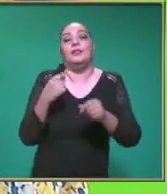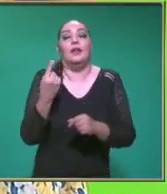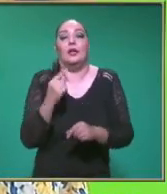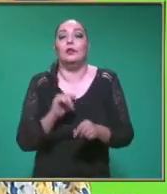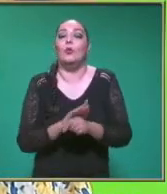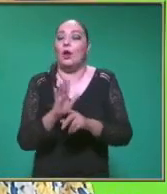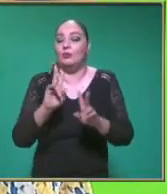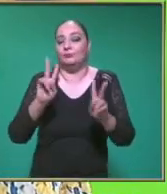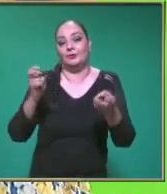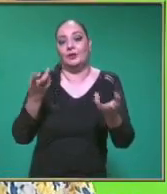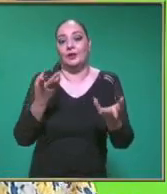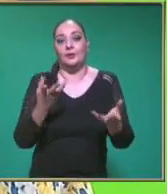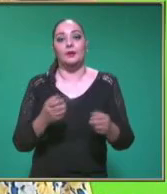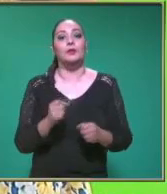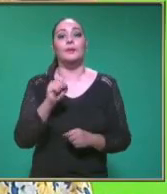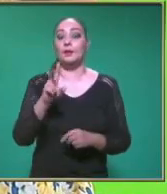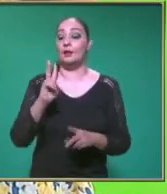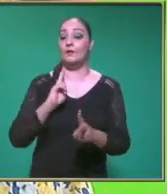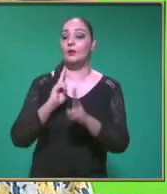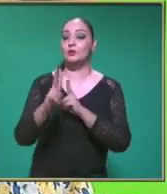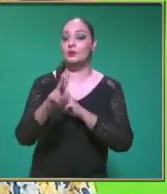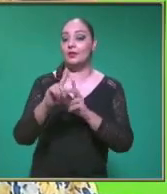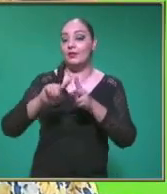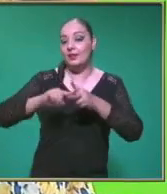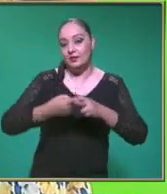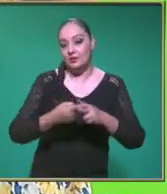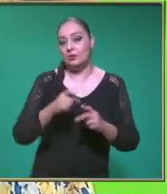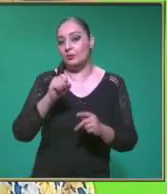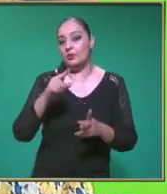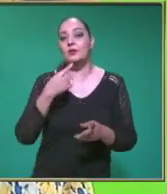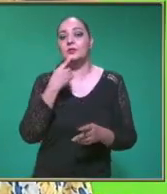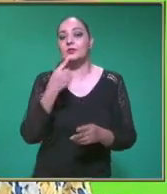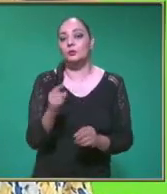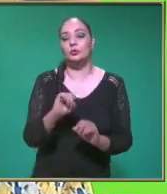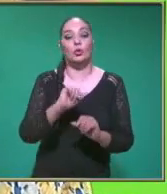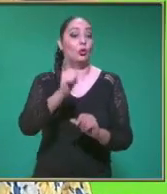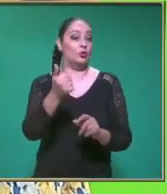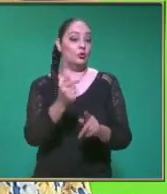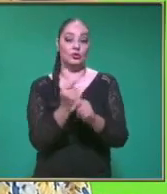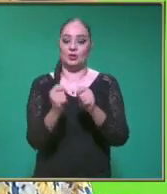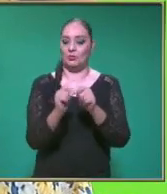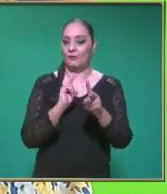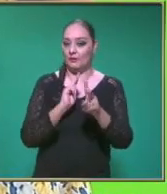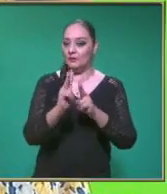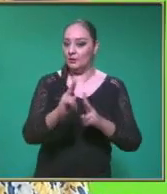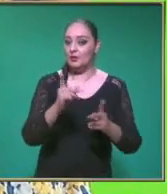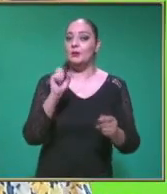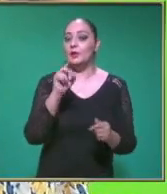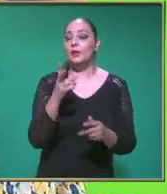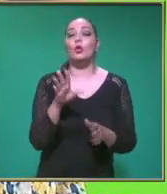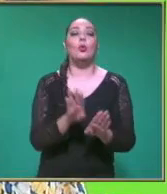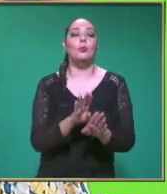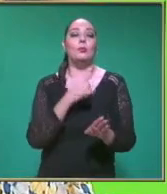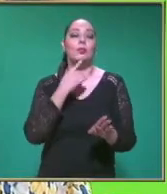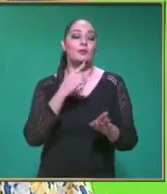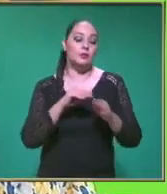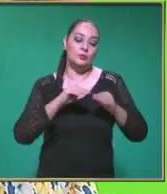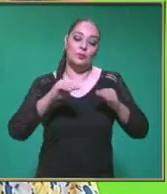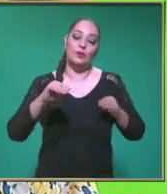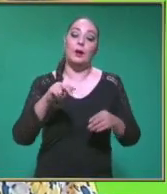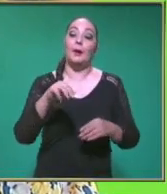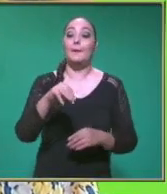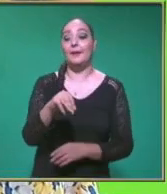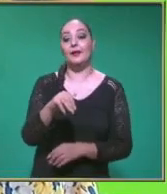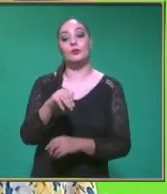Dependiendo de las magnitudes Velocidad inicial También estamos hablando De otra velocidad Entonces Unidad de medida Va a ser Metros por